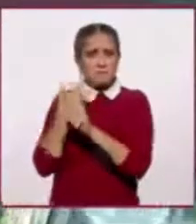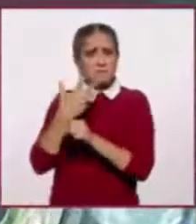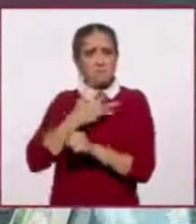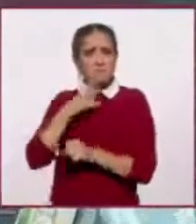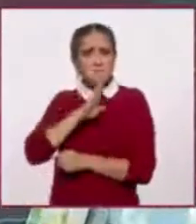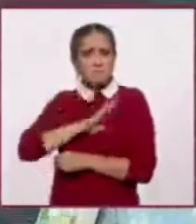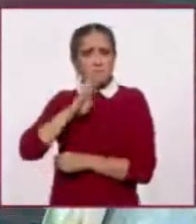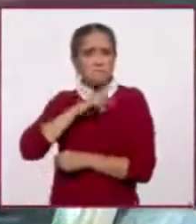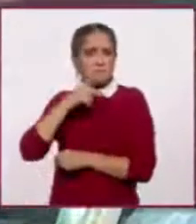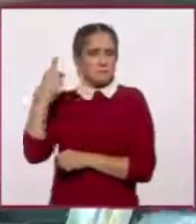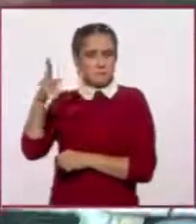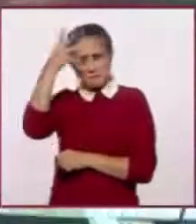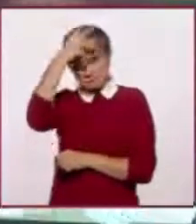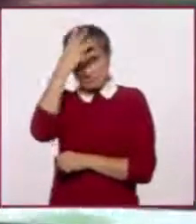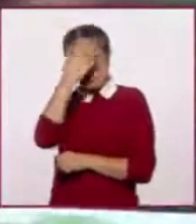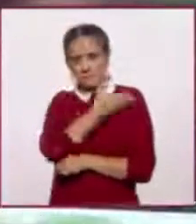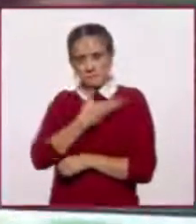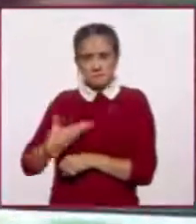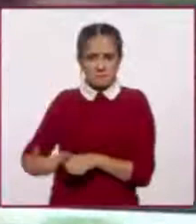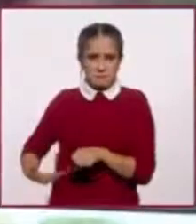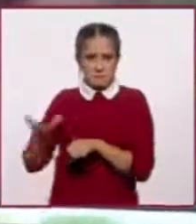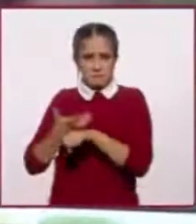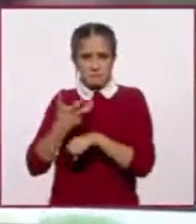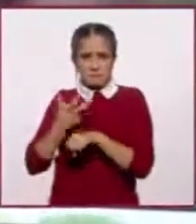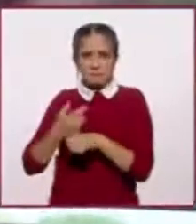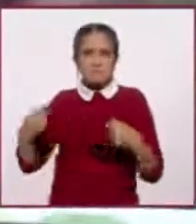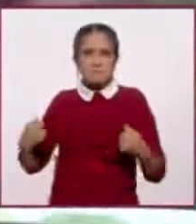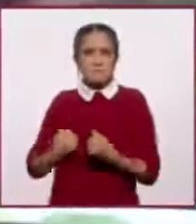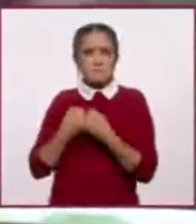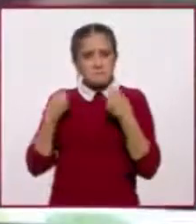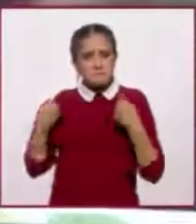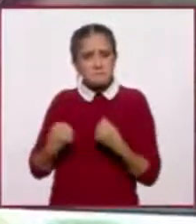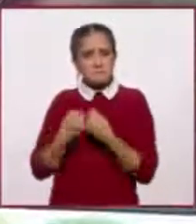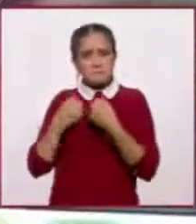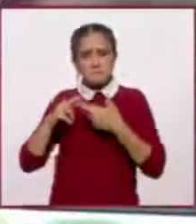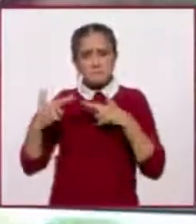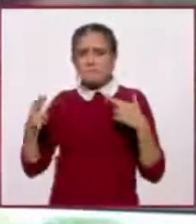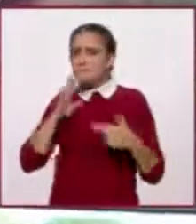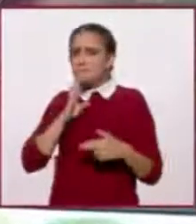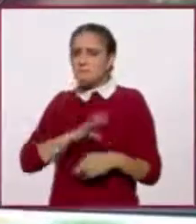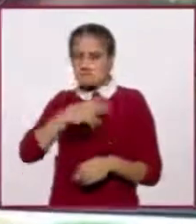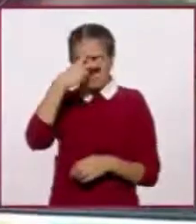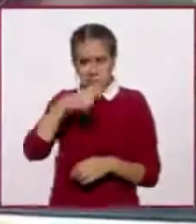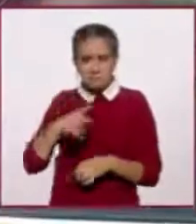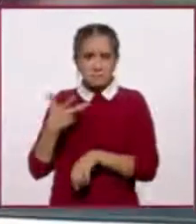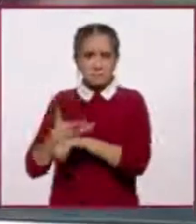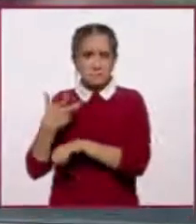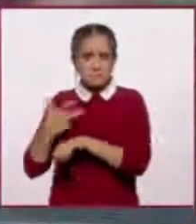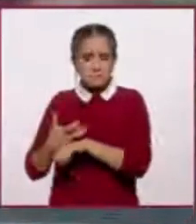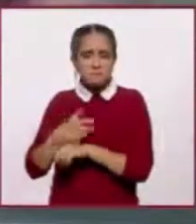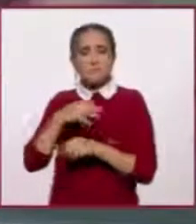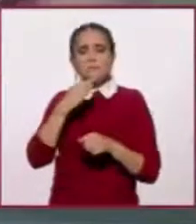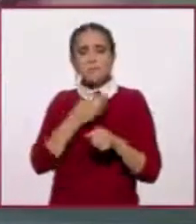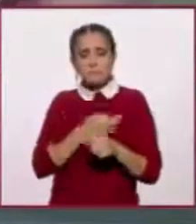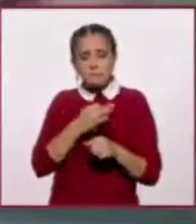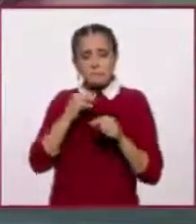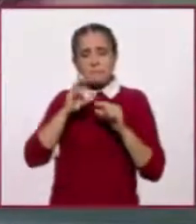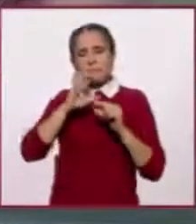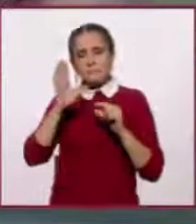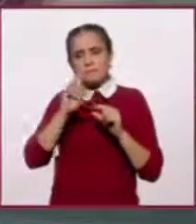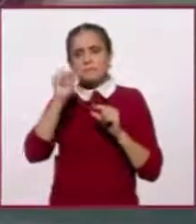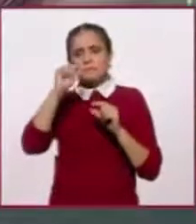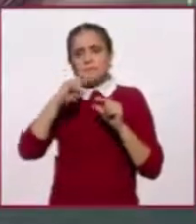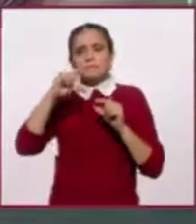administración de este presidente de Estados Unidos, y nuestro último dato da una ligera, mejor, es un poco más cerrado,